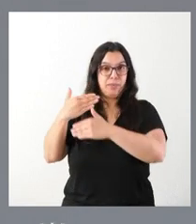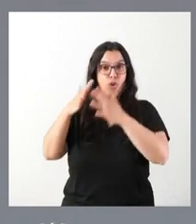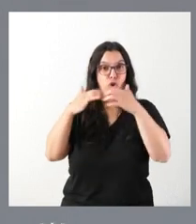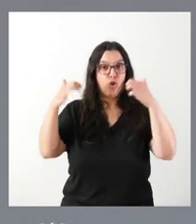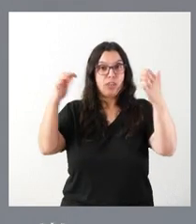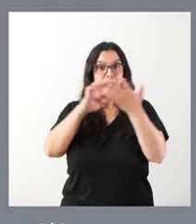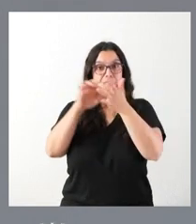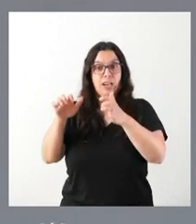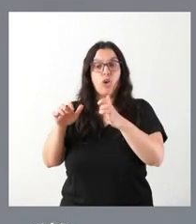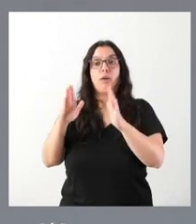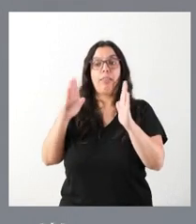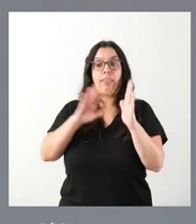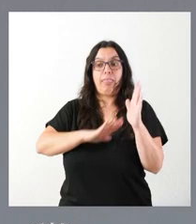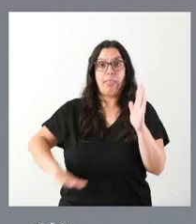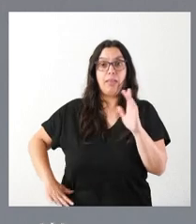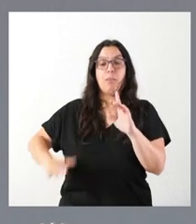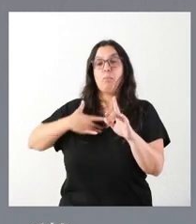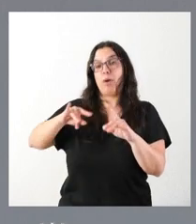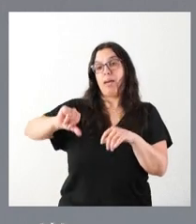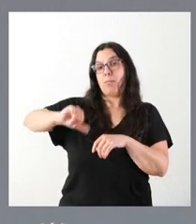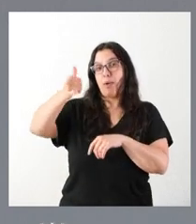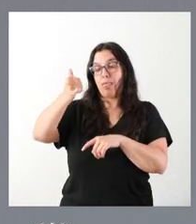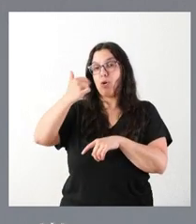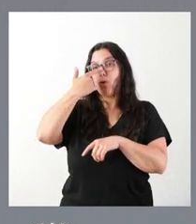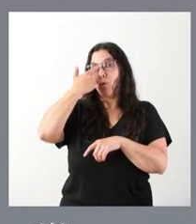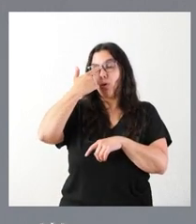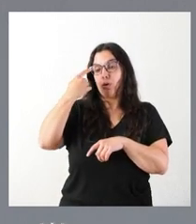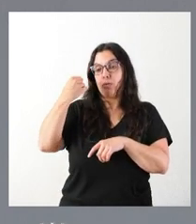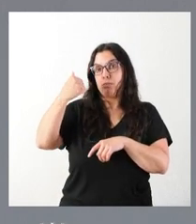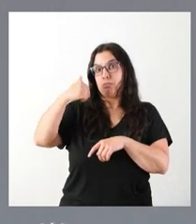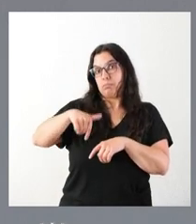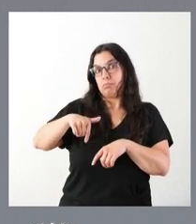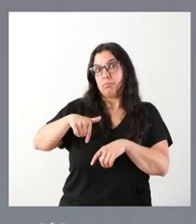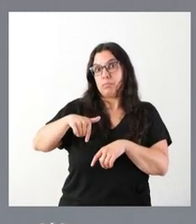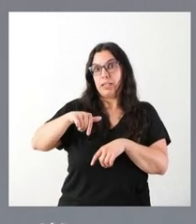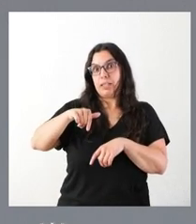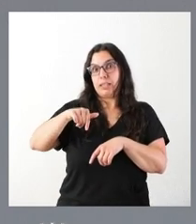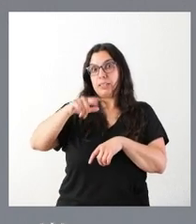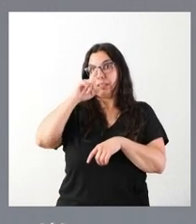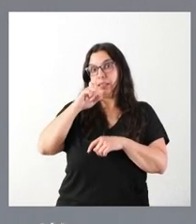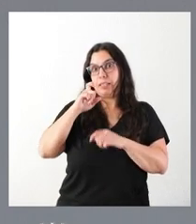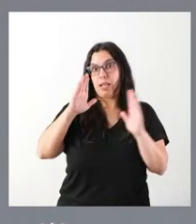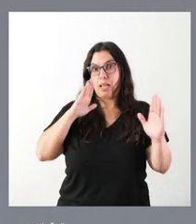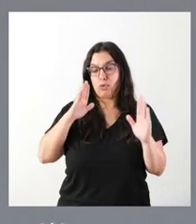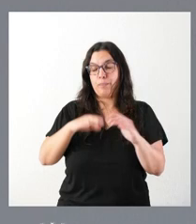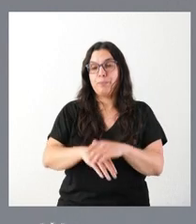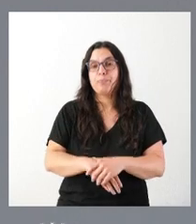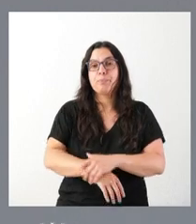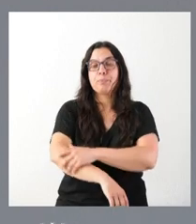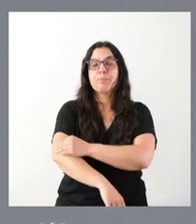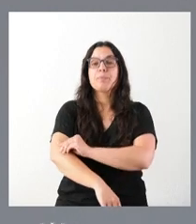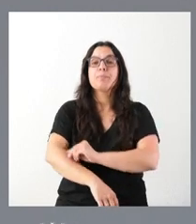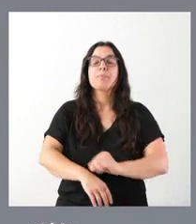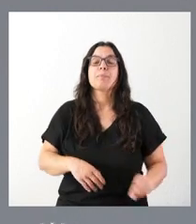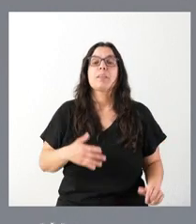Castilla y León y que previsiblemente será aprobado en el actual periodo de sesiones. Por tanto, son estos